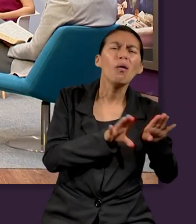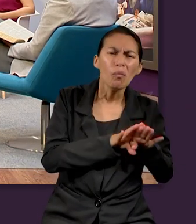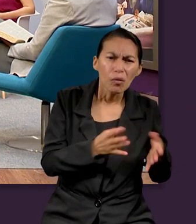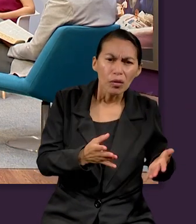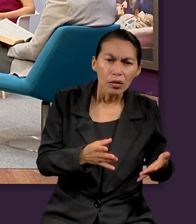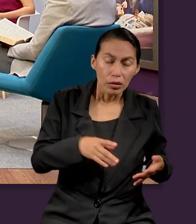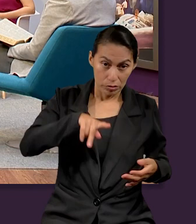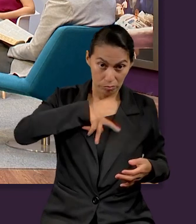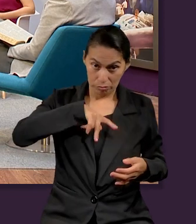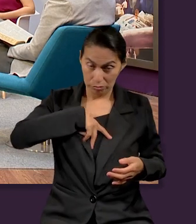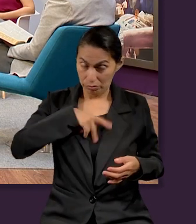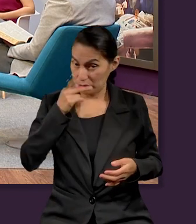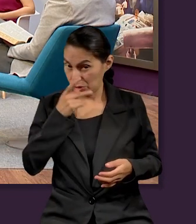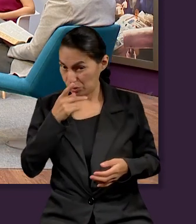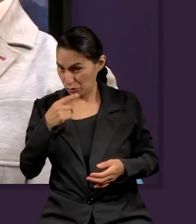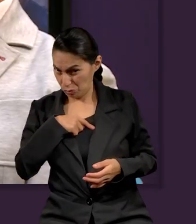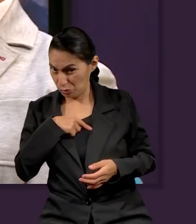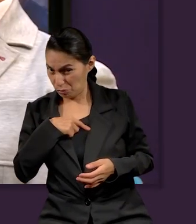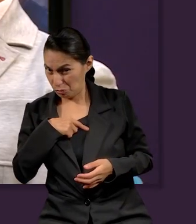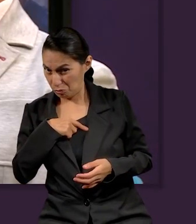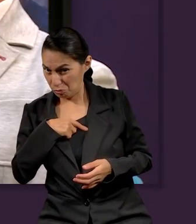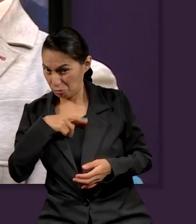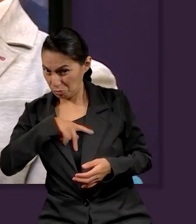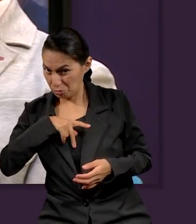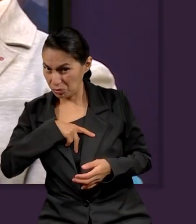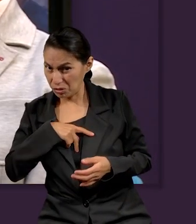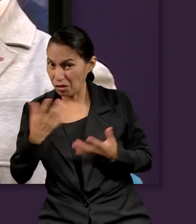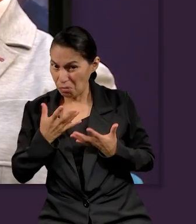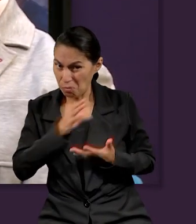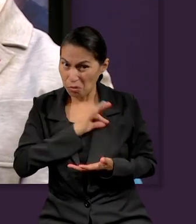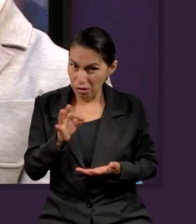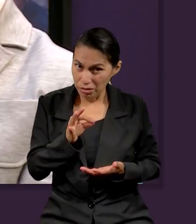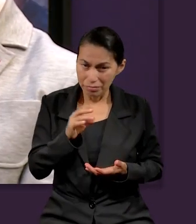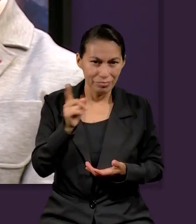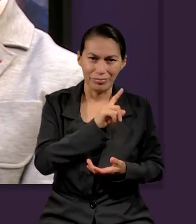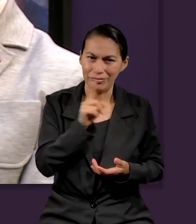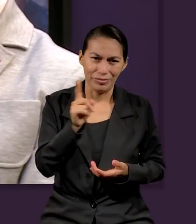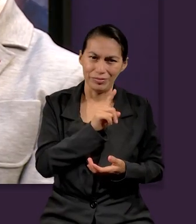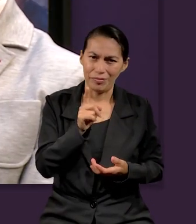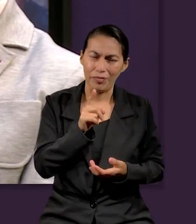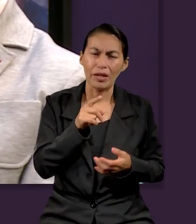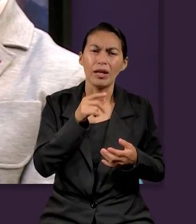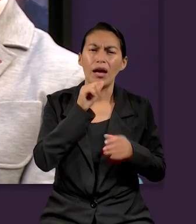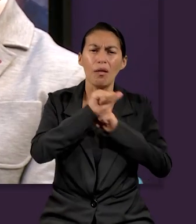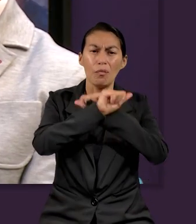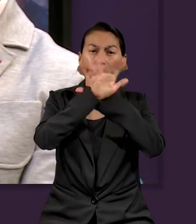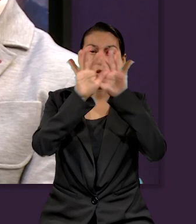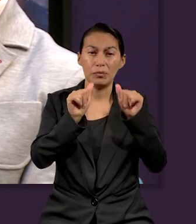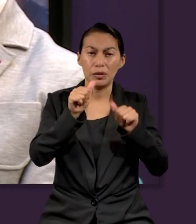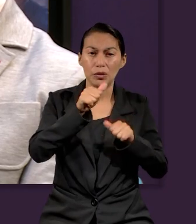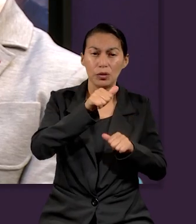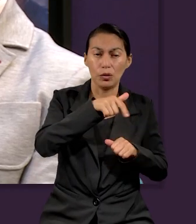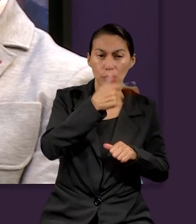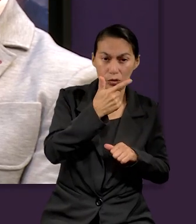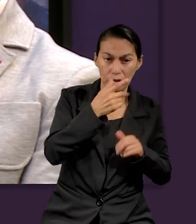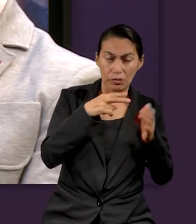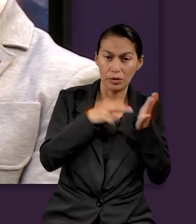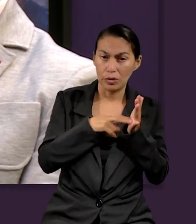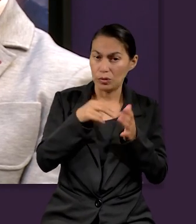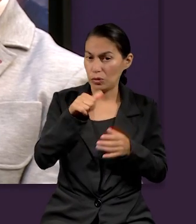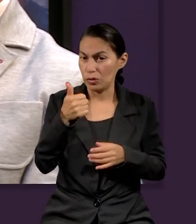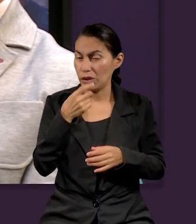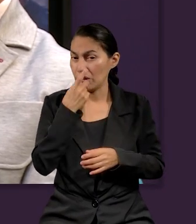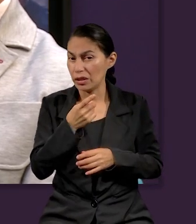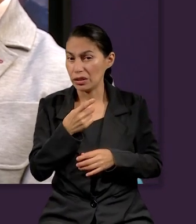Pastor, está claro que por nuestros propios ganas o nuestros propios medios no se puede. Y Apocalipsis 12, específicamente en el versículo 11,